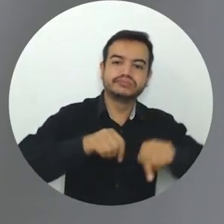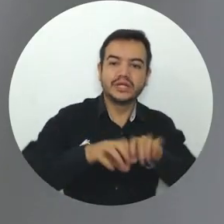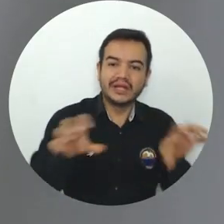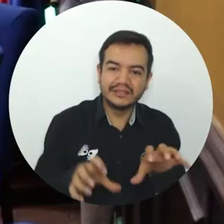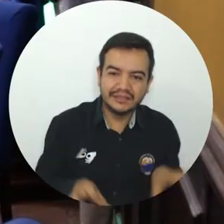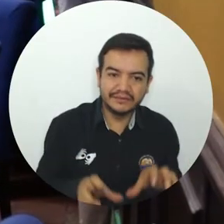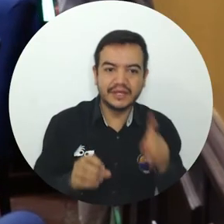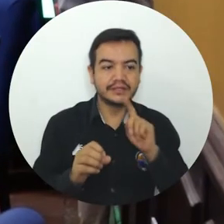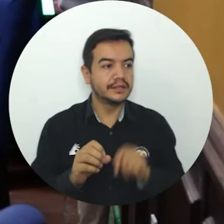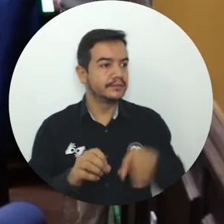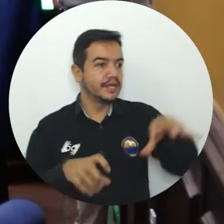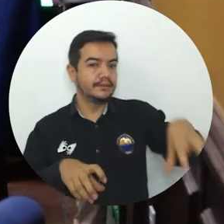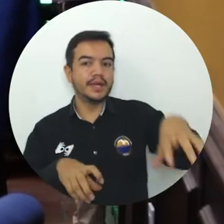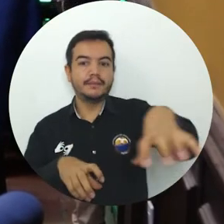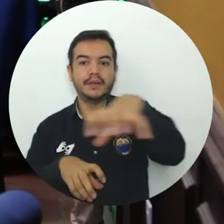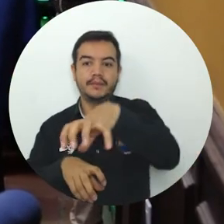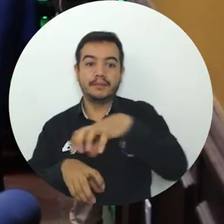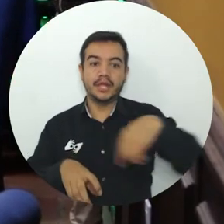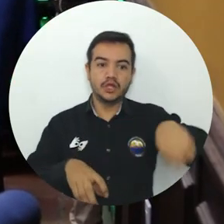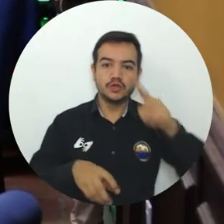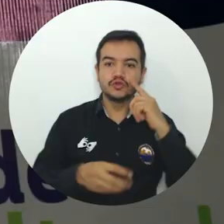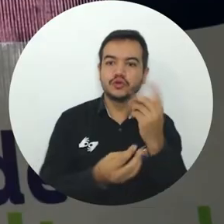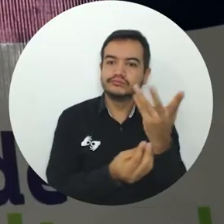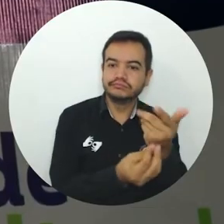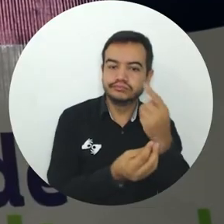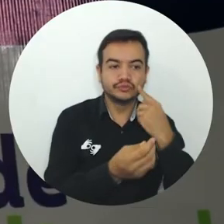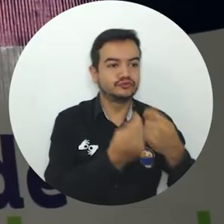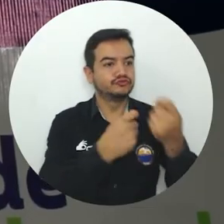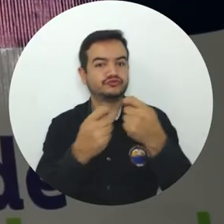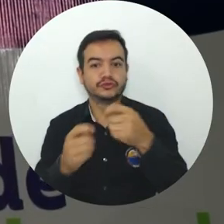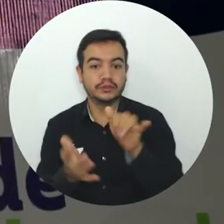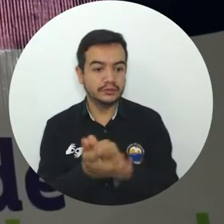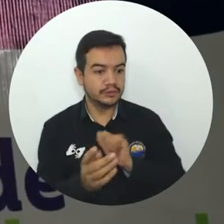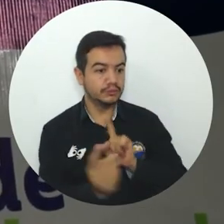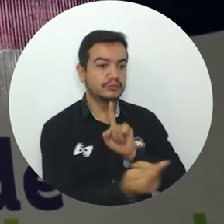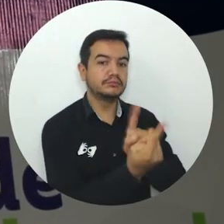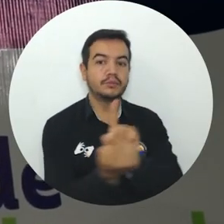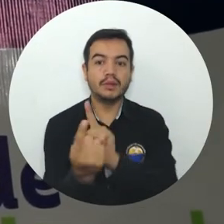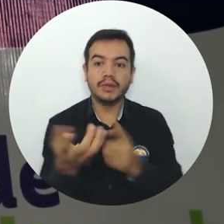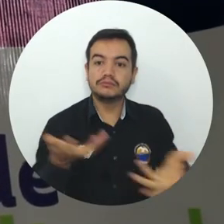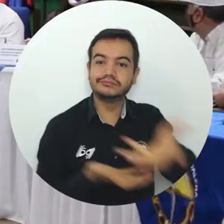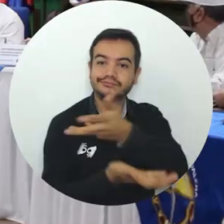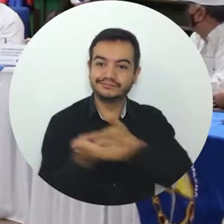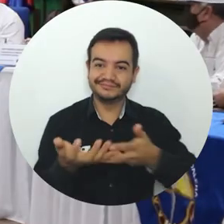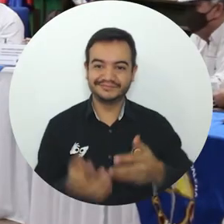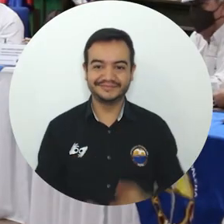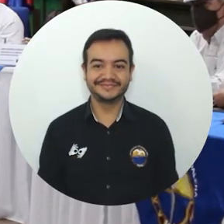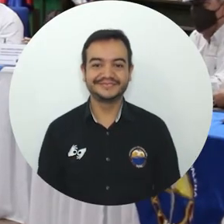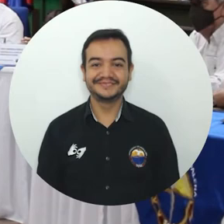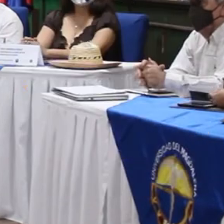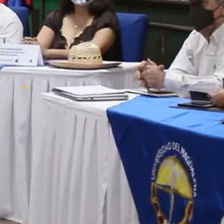stands gastronómicos y de artesanías que generarán un diálogo de saberes con los artesanos.